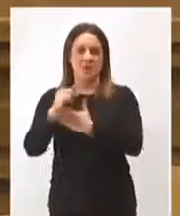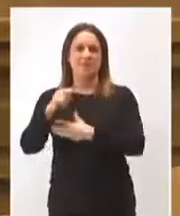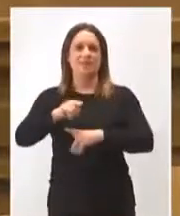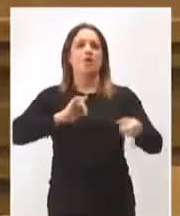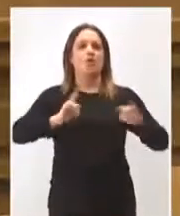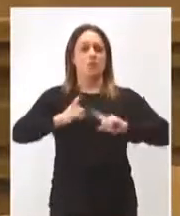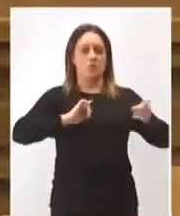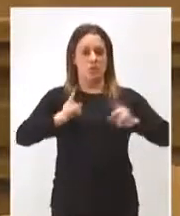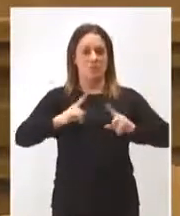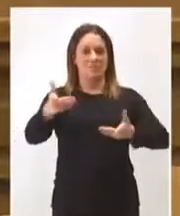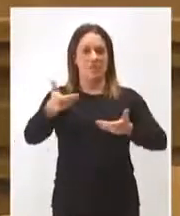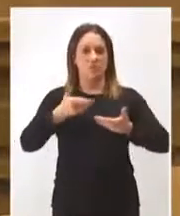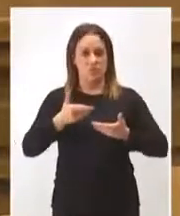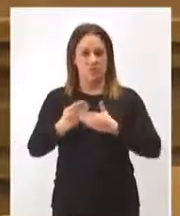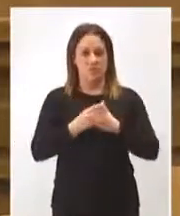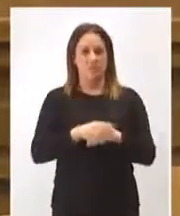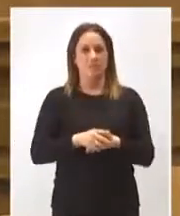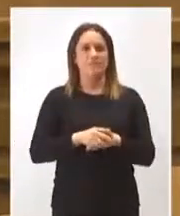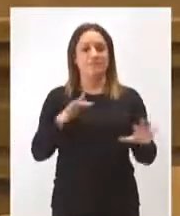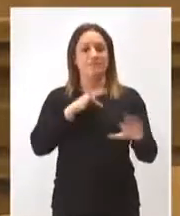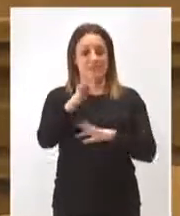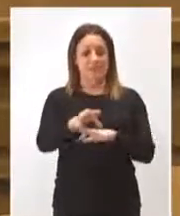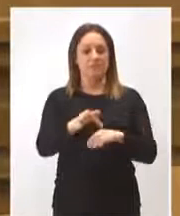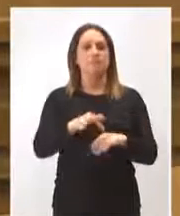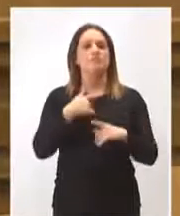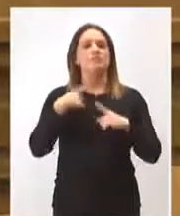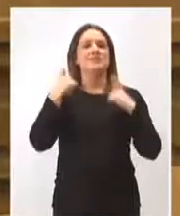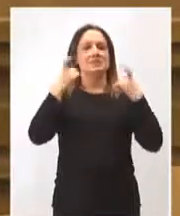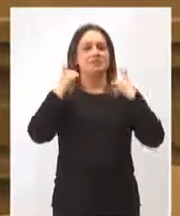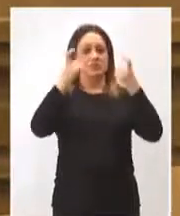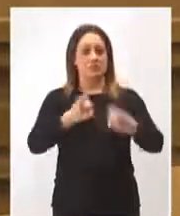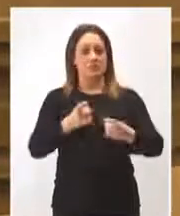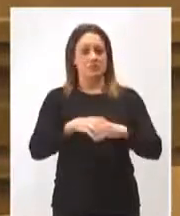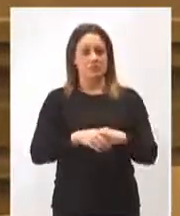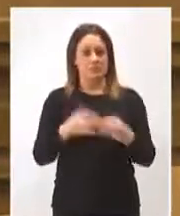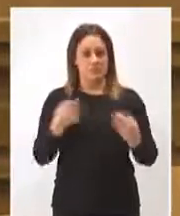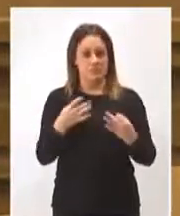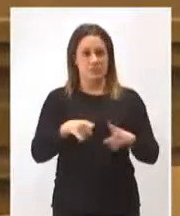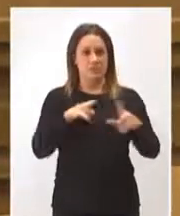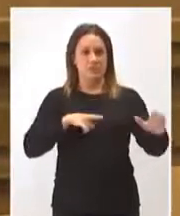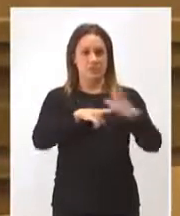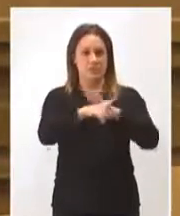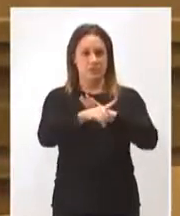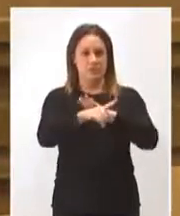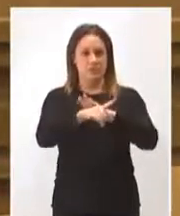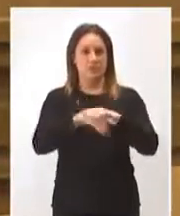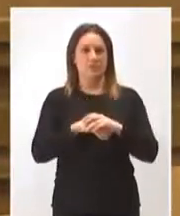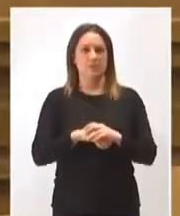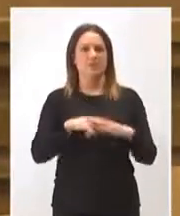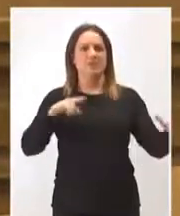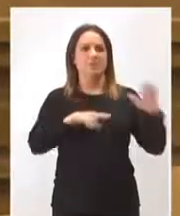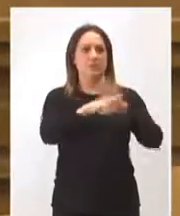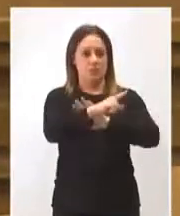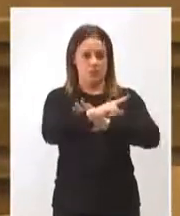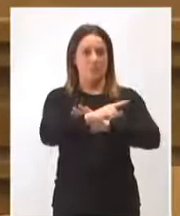ayudas. Y, además, vamos a intentar desarrollar todavía